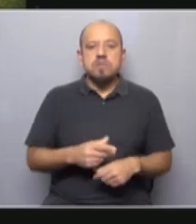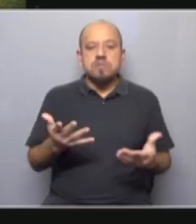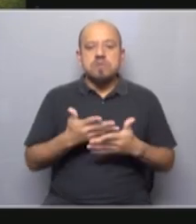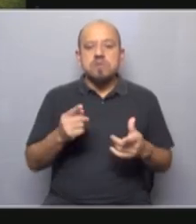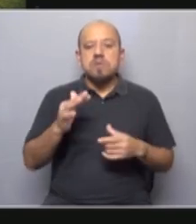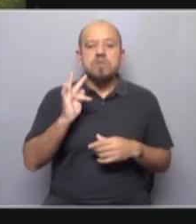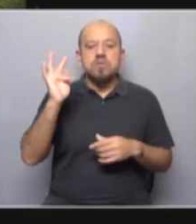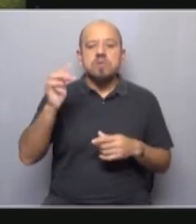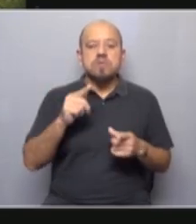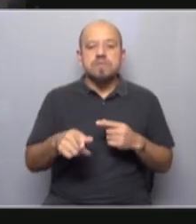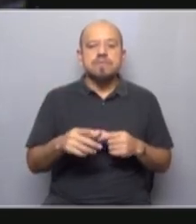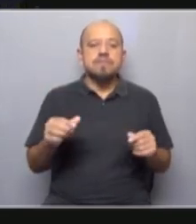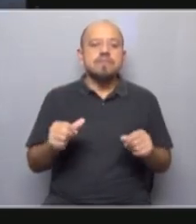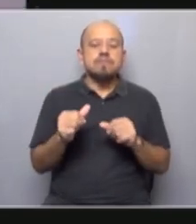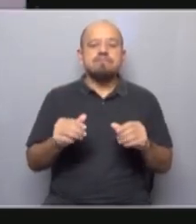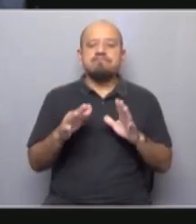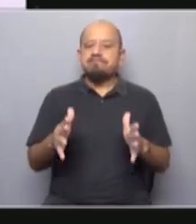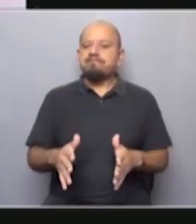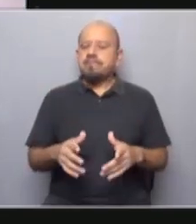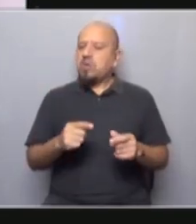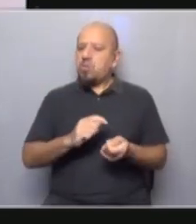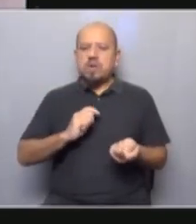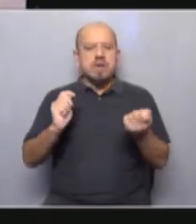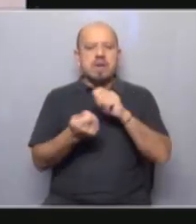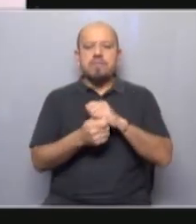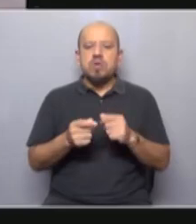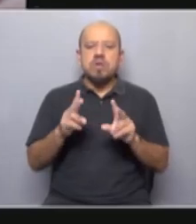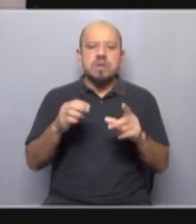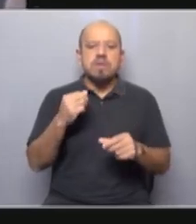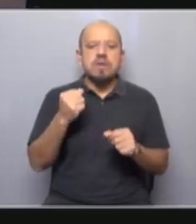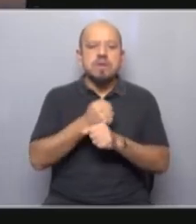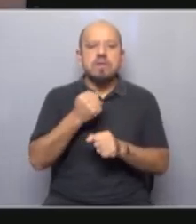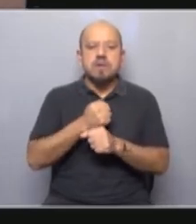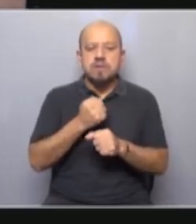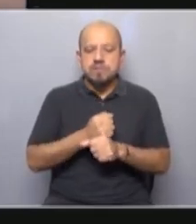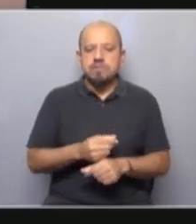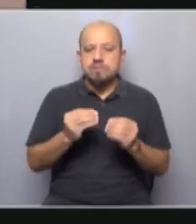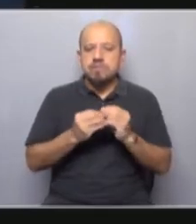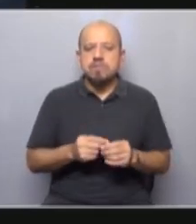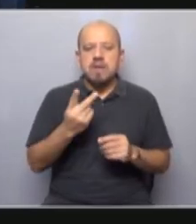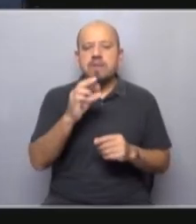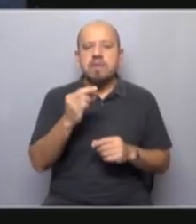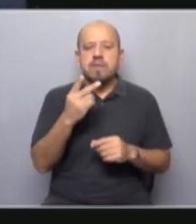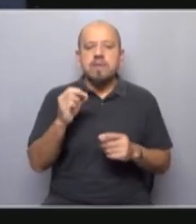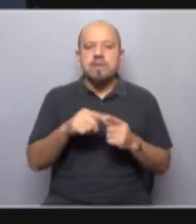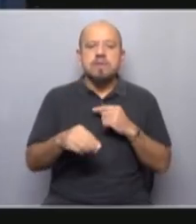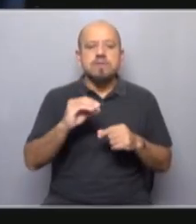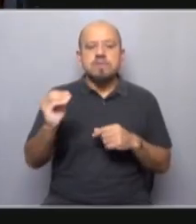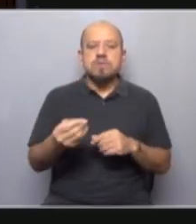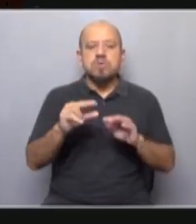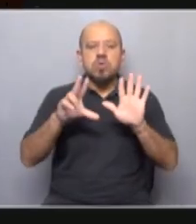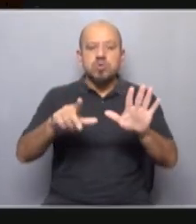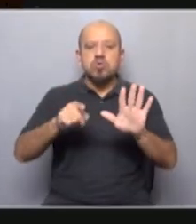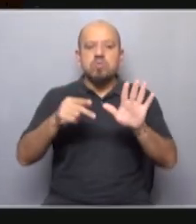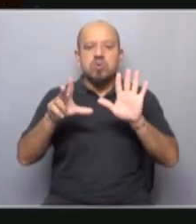futuro? La pandemia ha generado una disrupción sin precedentes en el mundo del trabajo y se calcula que en 2020 se perdió el 8,8